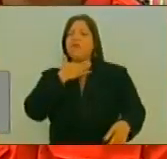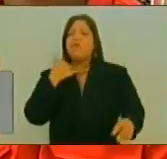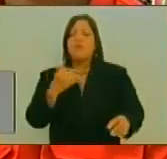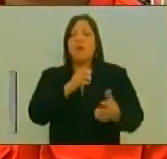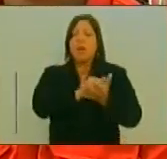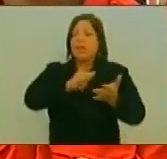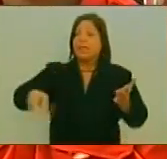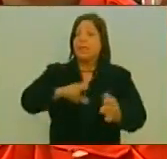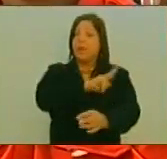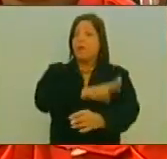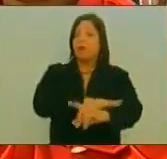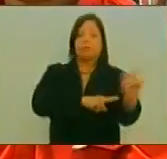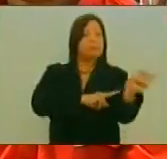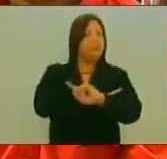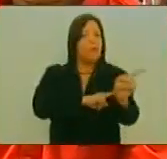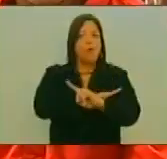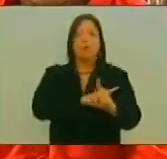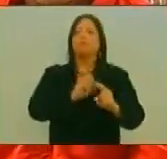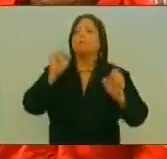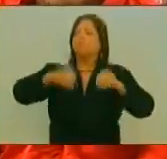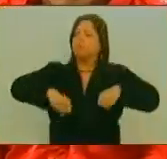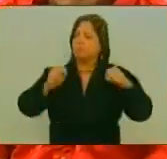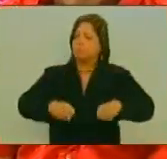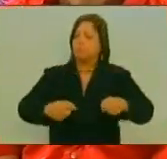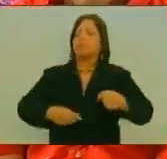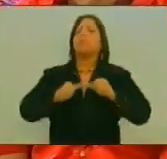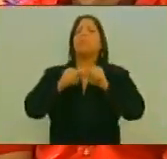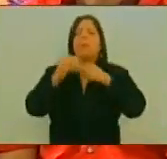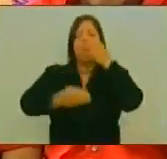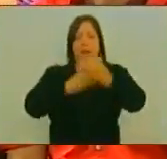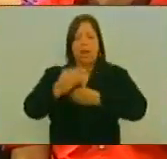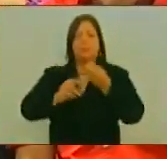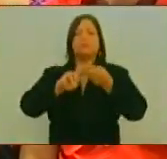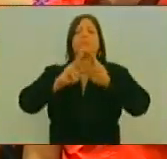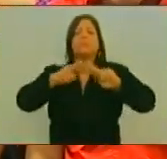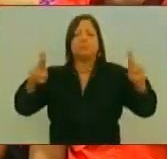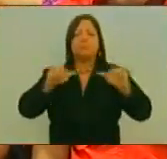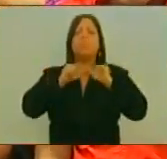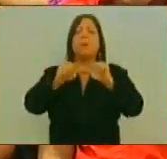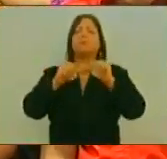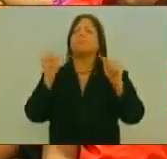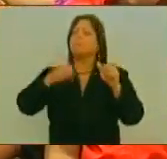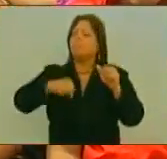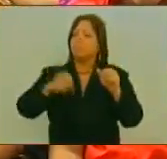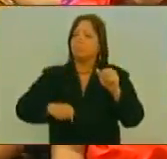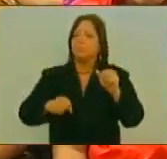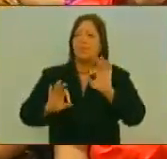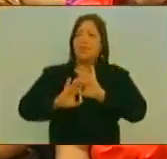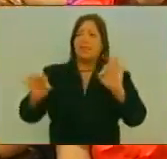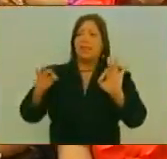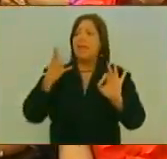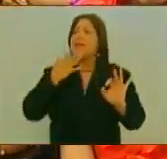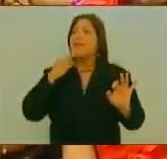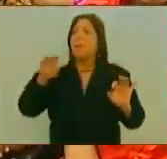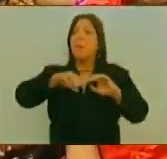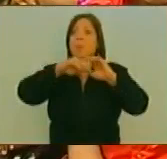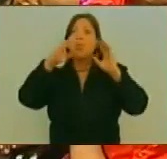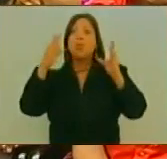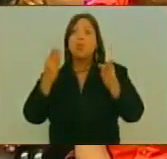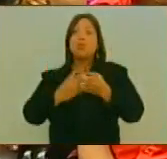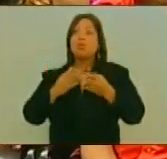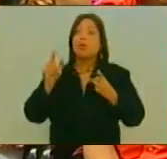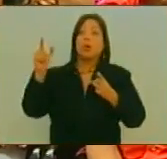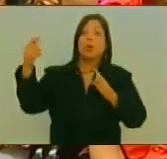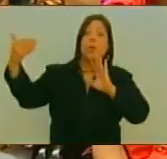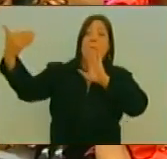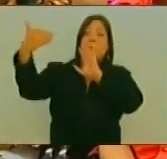De Seguir Creyendo De Que Si Vamos A Lograr La Paz De Nuestro País Que No Haya Ninguna Voluntad En El Mundo Aún